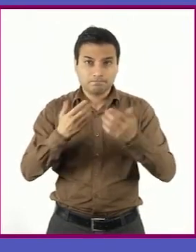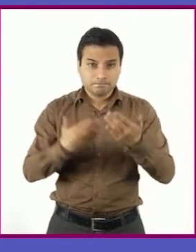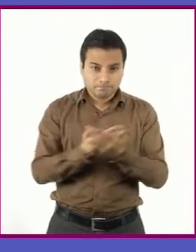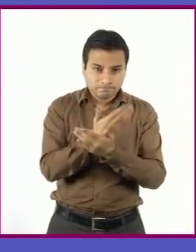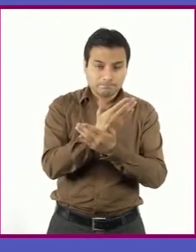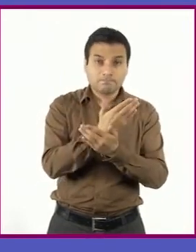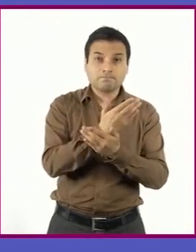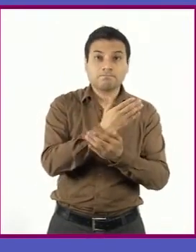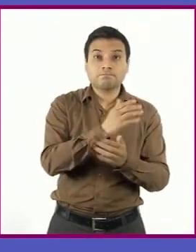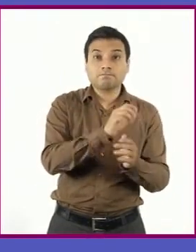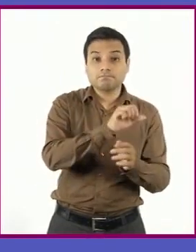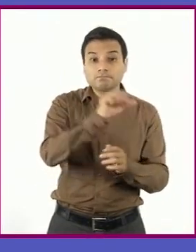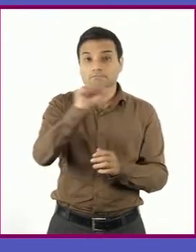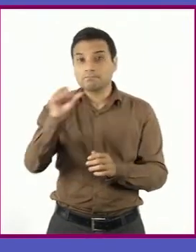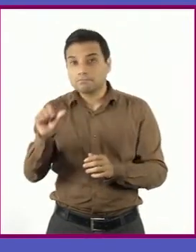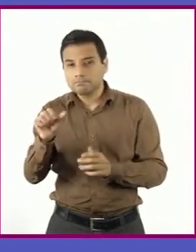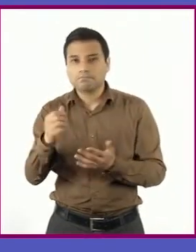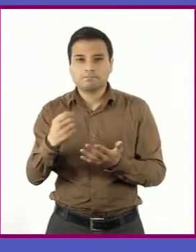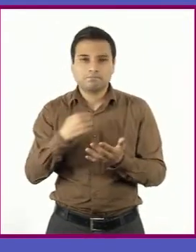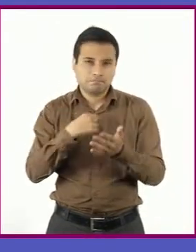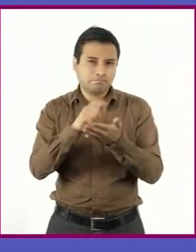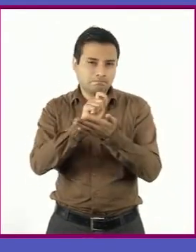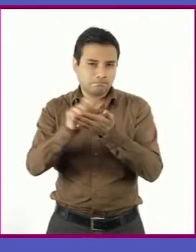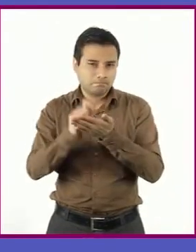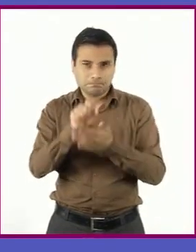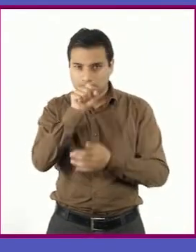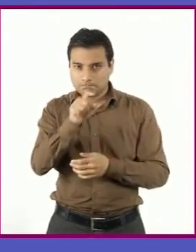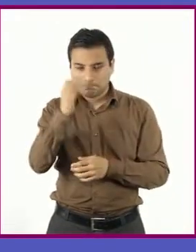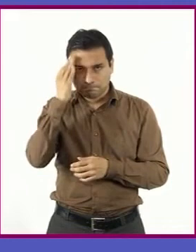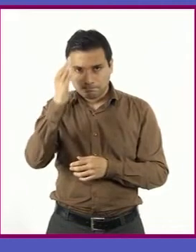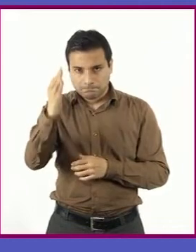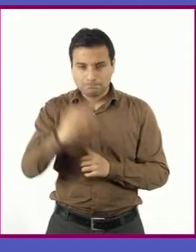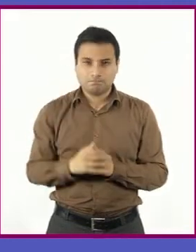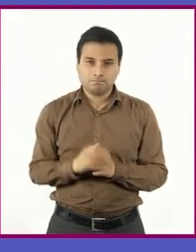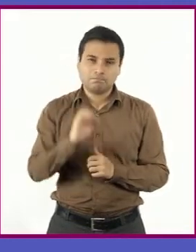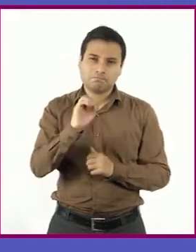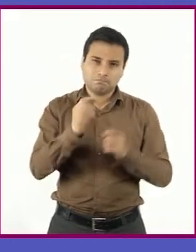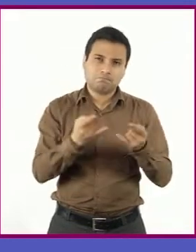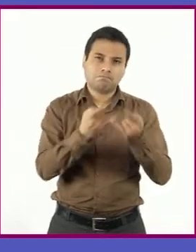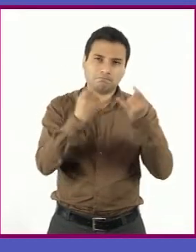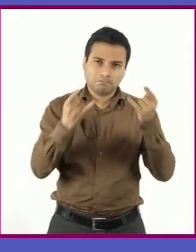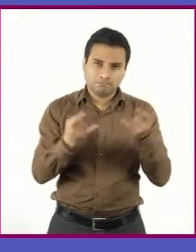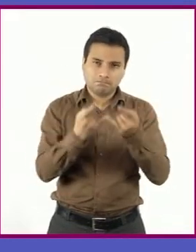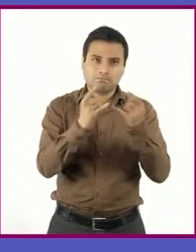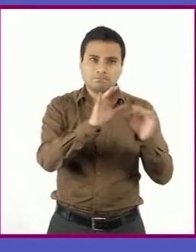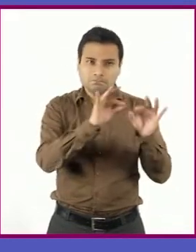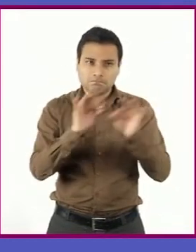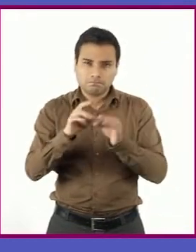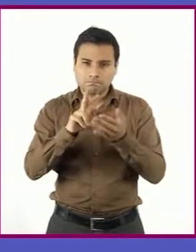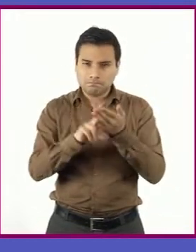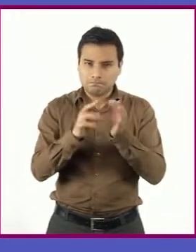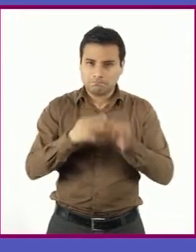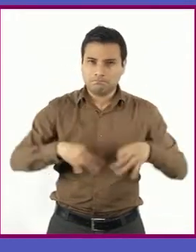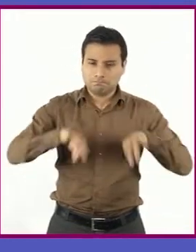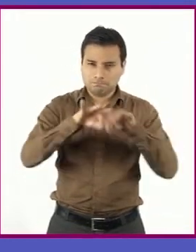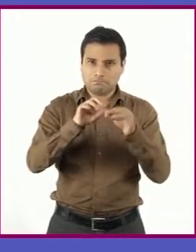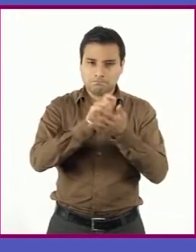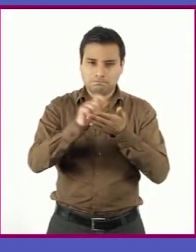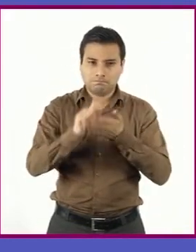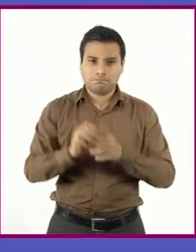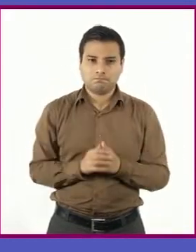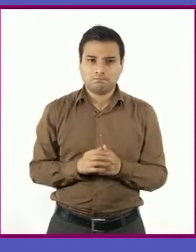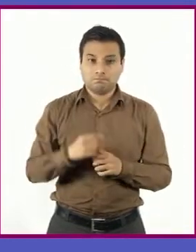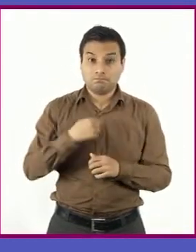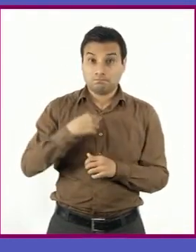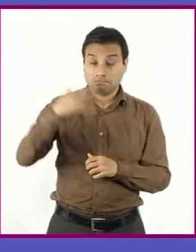en que la escribe, o solo los más significativos de su vida. Para escribir una autobiografía, no es necesario ser